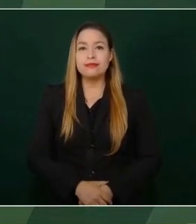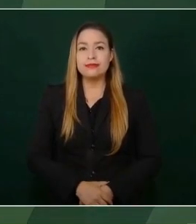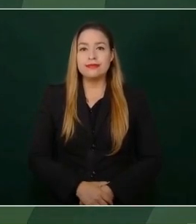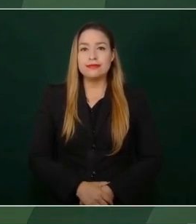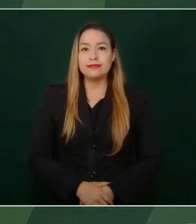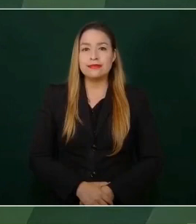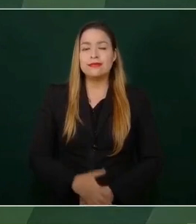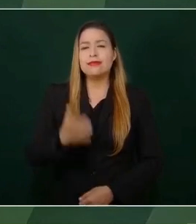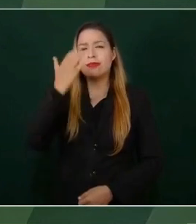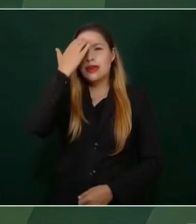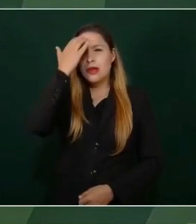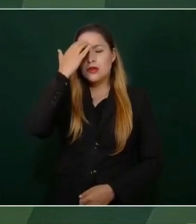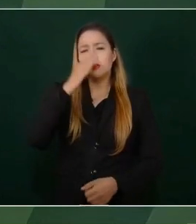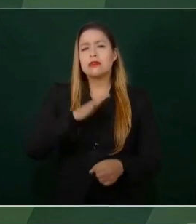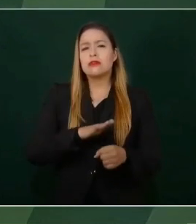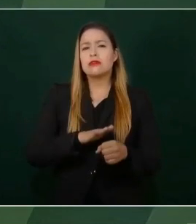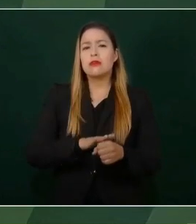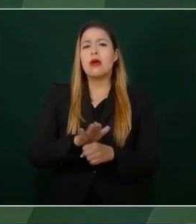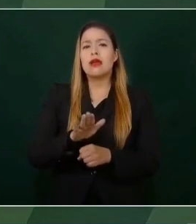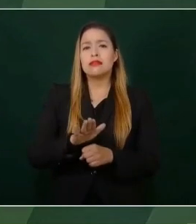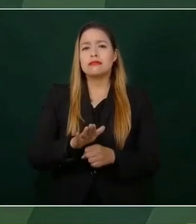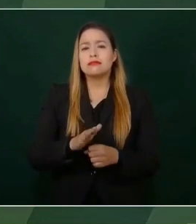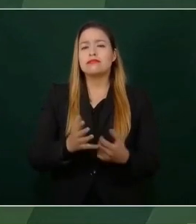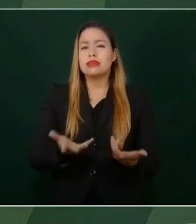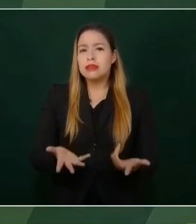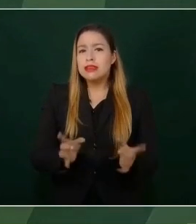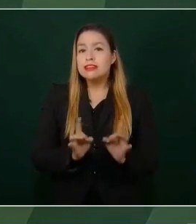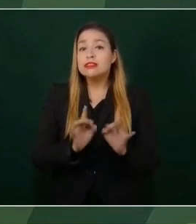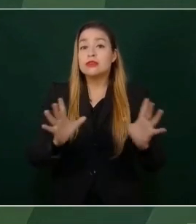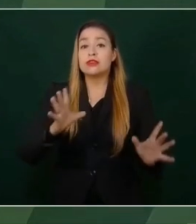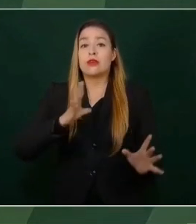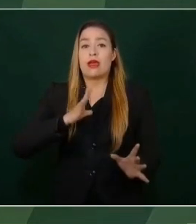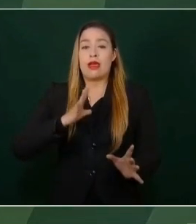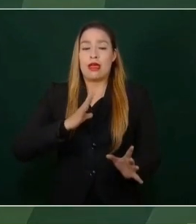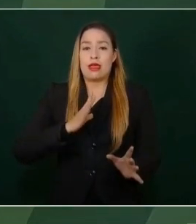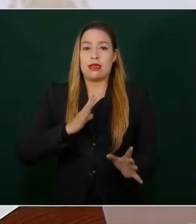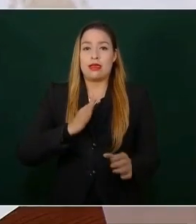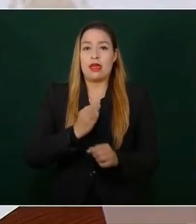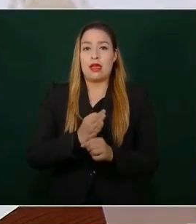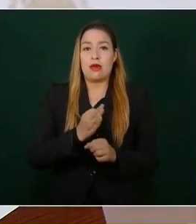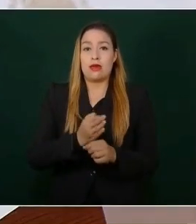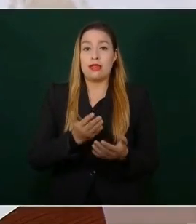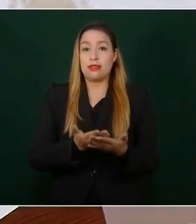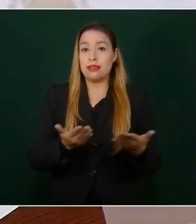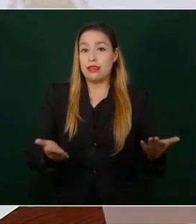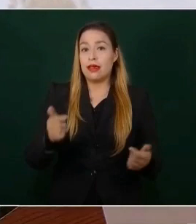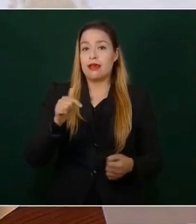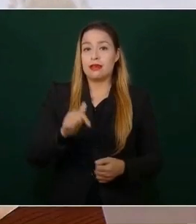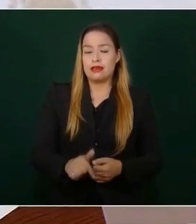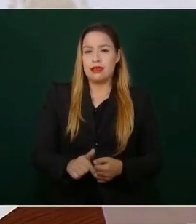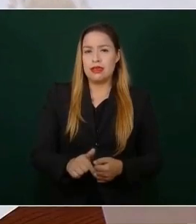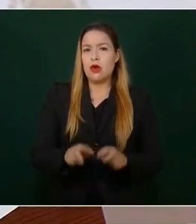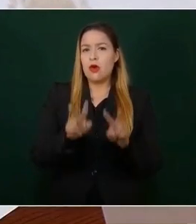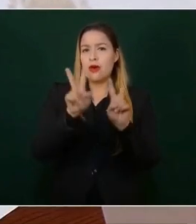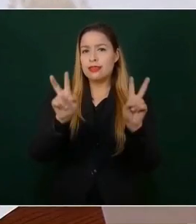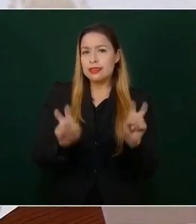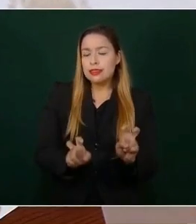situación que prevalece en materia de seguridad,